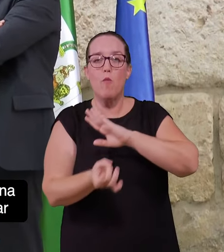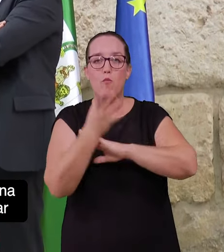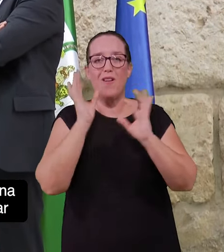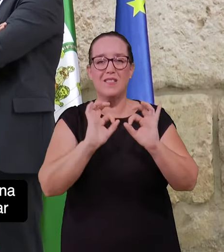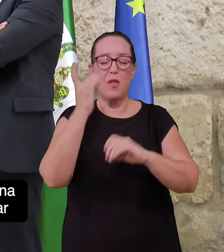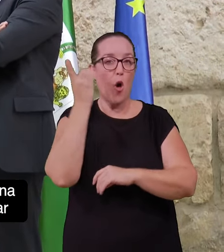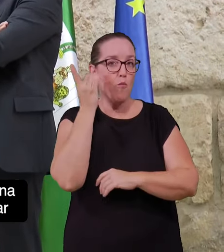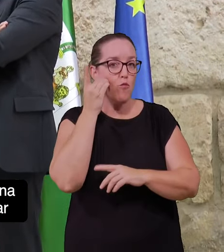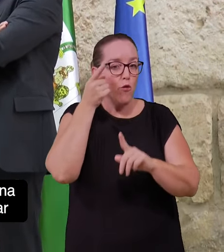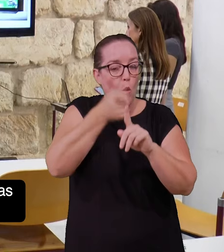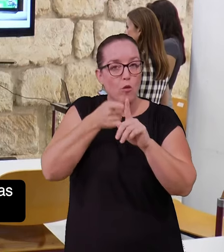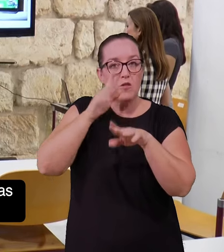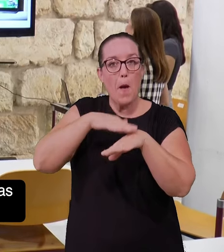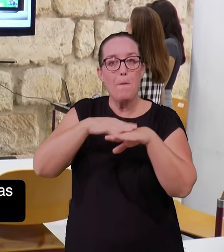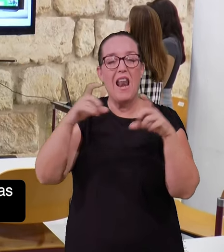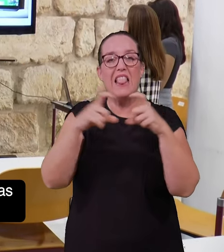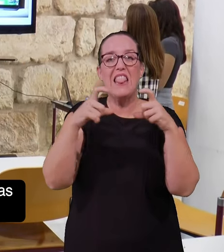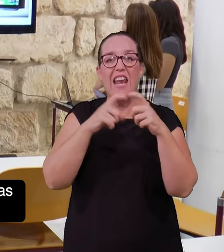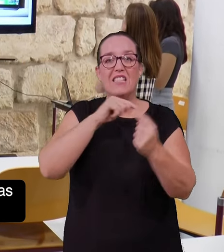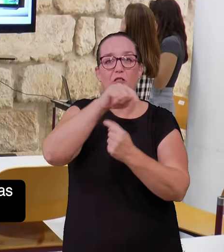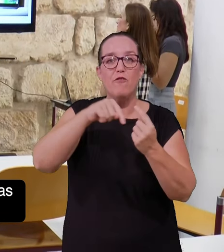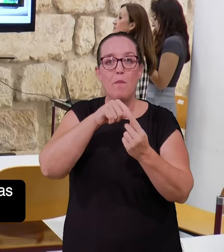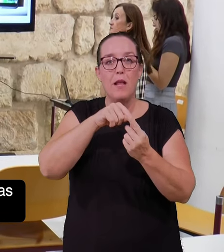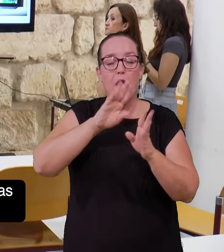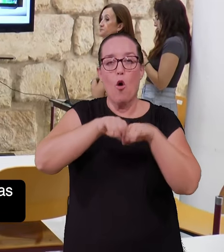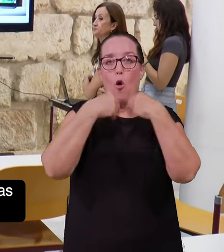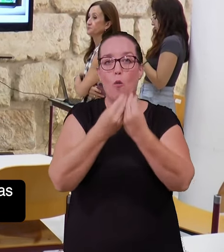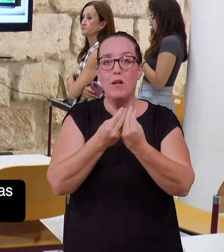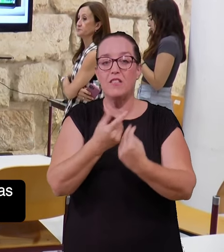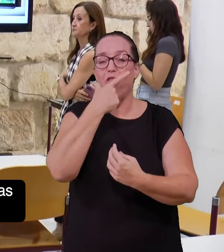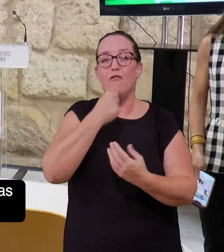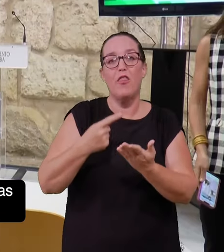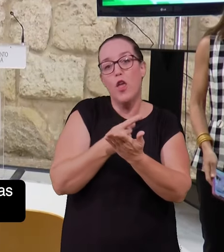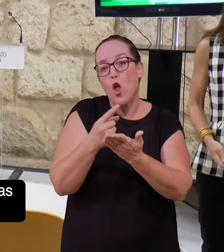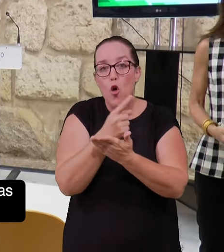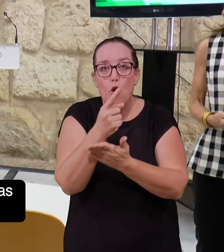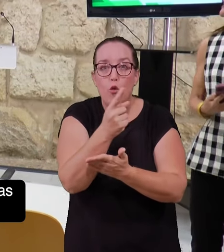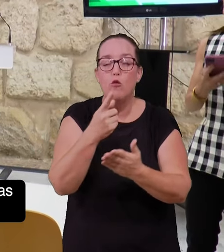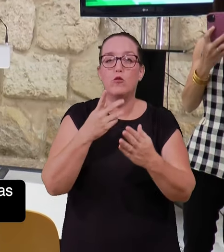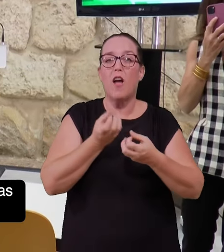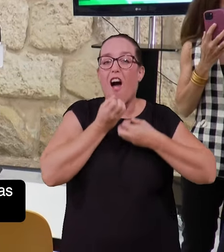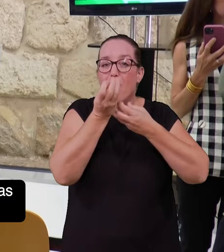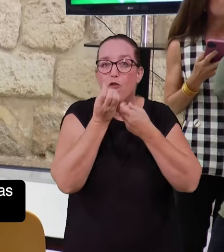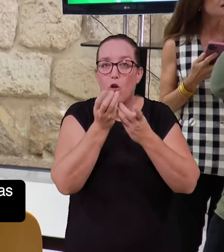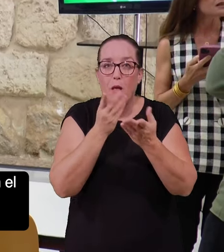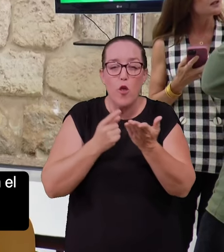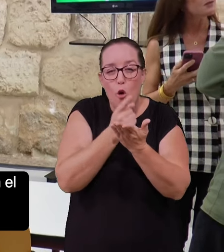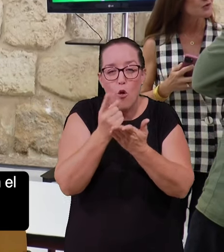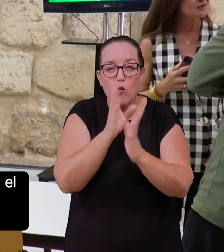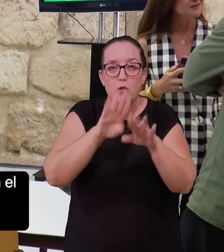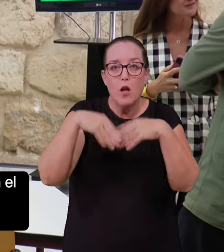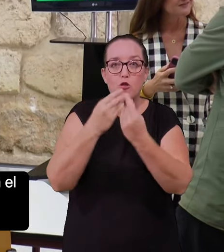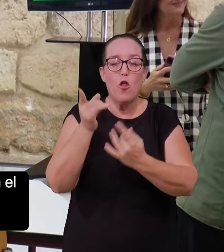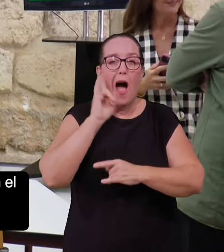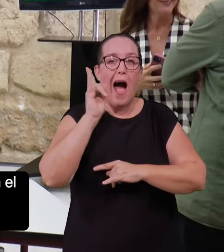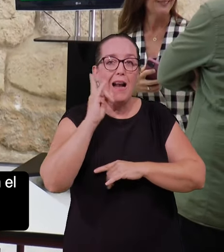móvil desde la que se podrán gestionar el conjunto de tarjetas de una familia y personalizar las rutas, de modo que toda la información relacionada